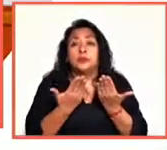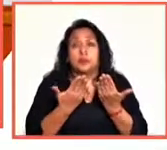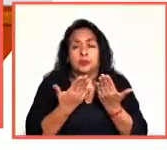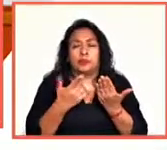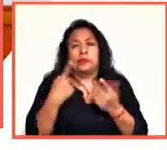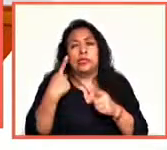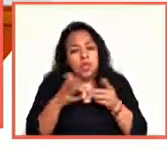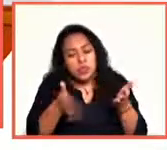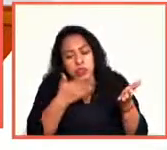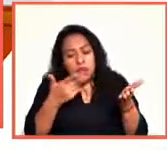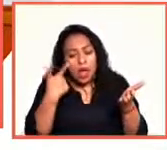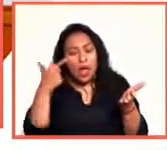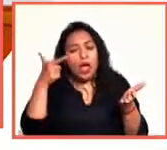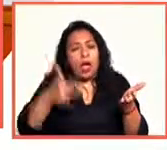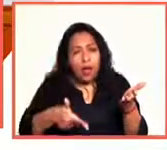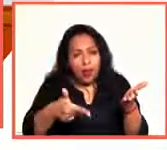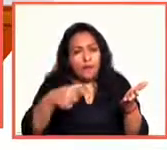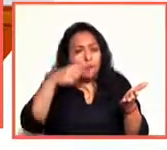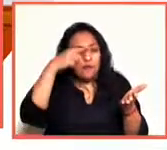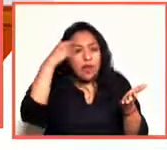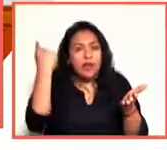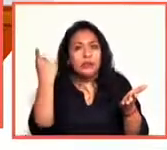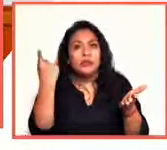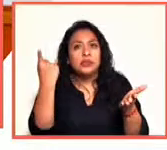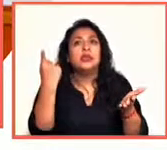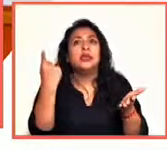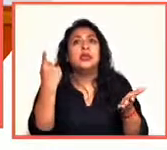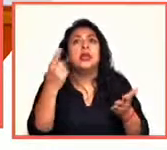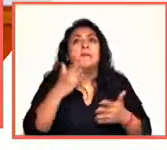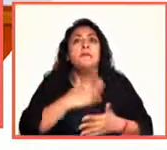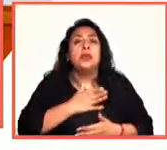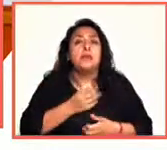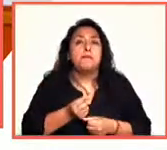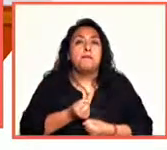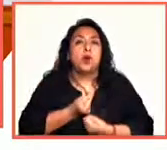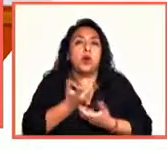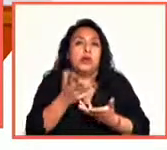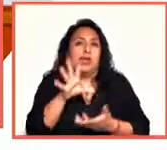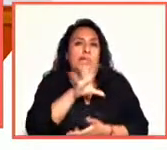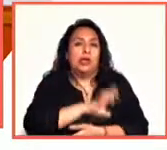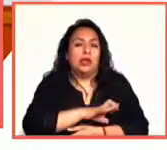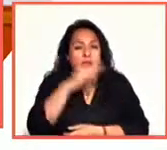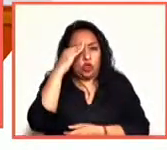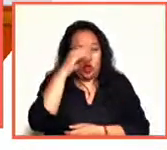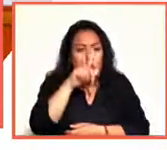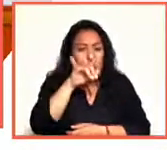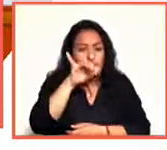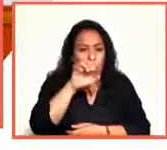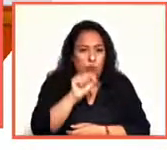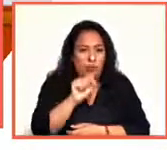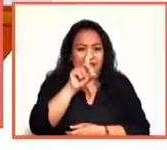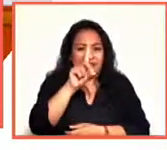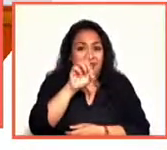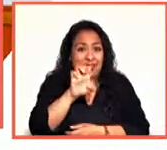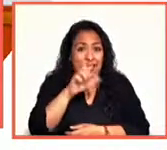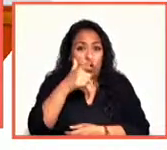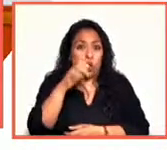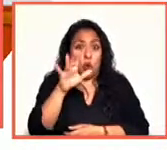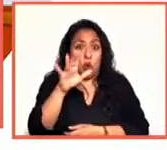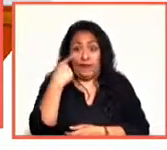muy temprano, muy fácilmente, que mi poeta favorito es Don Luis de Góngora. Fíjate que le digo Don Luis, ¿eh? Nada